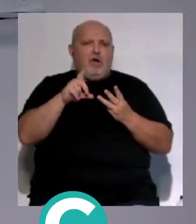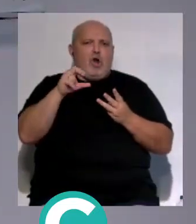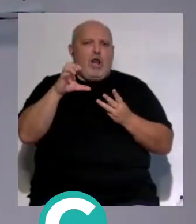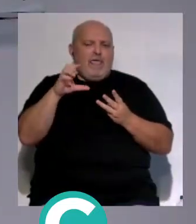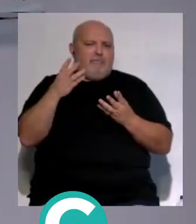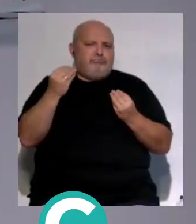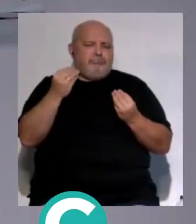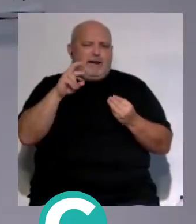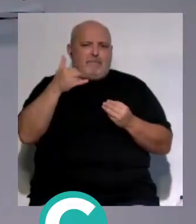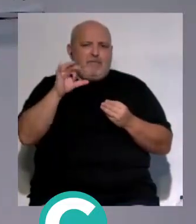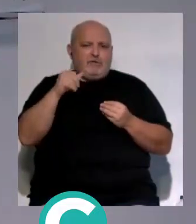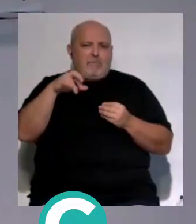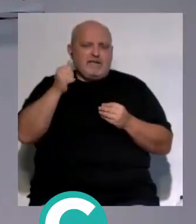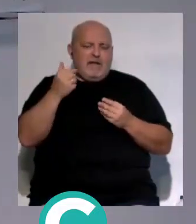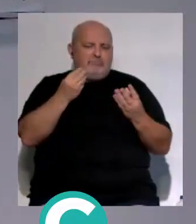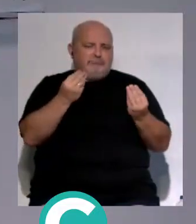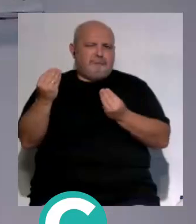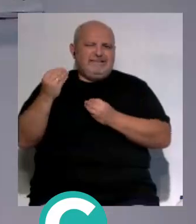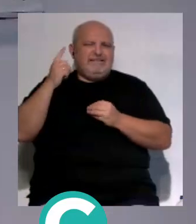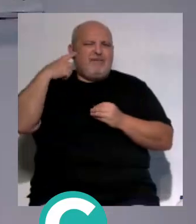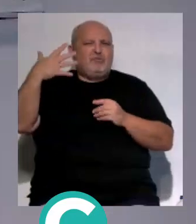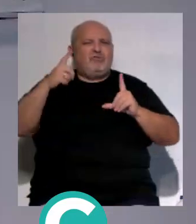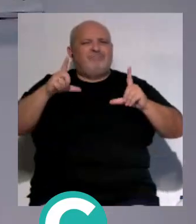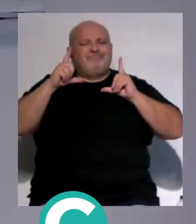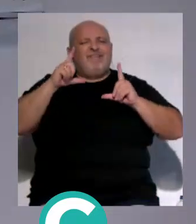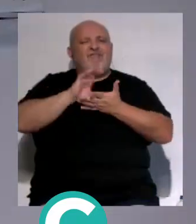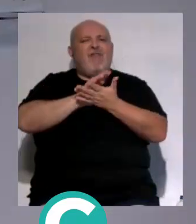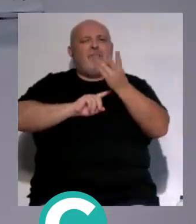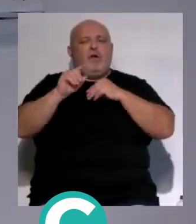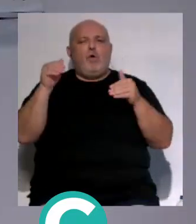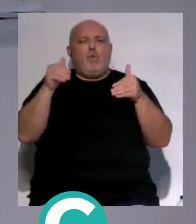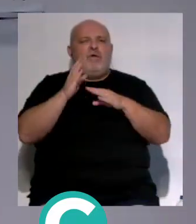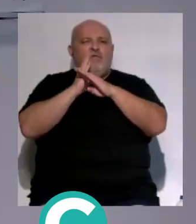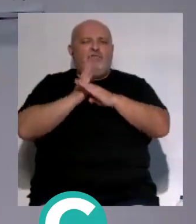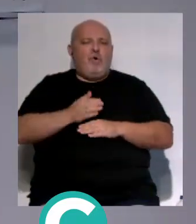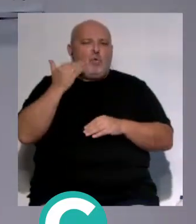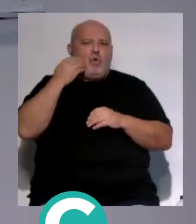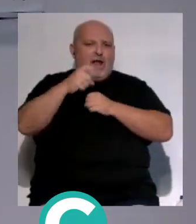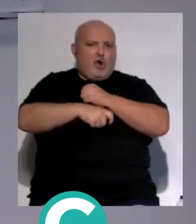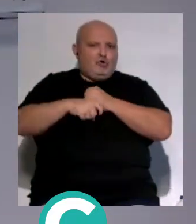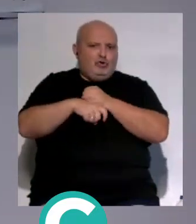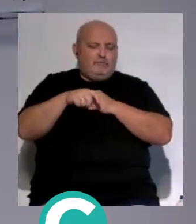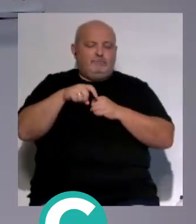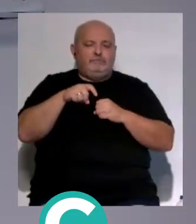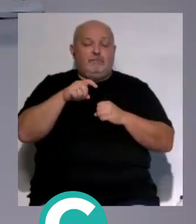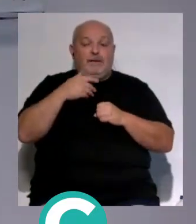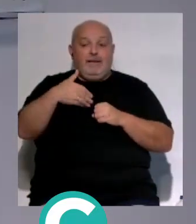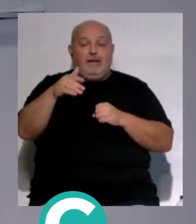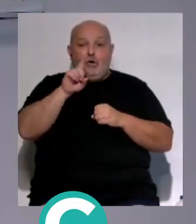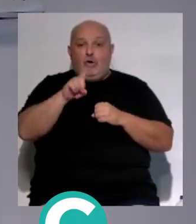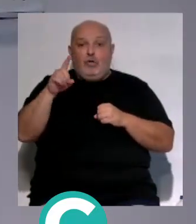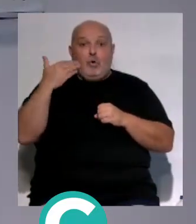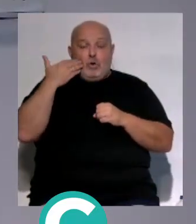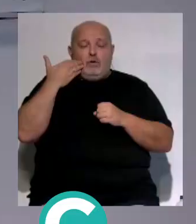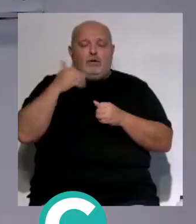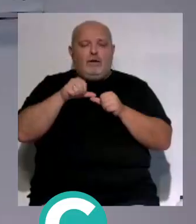Montoya y Remedios Amaya o María Moreno se subirán al escenario los jueves de julio y agosto. La primera cita será este 11 de